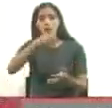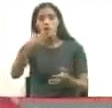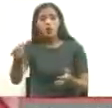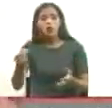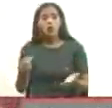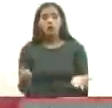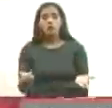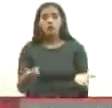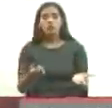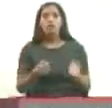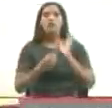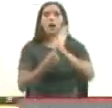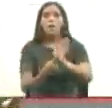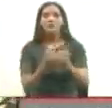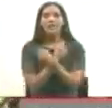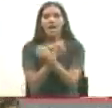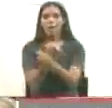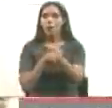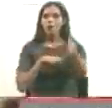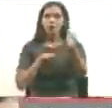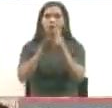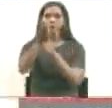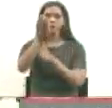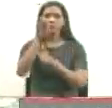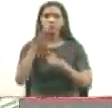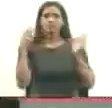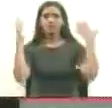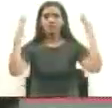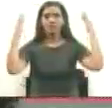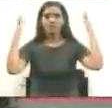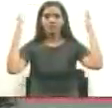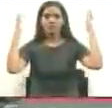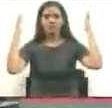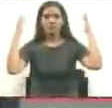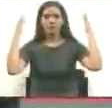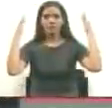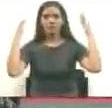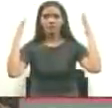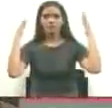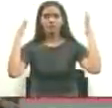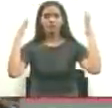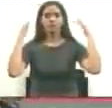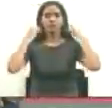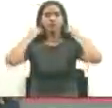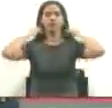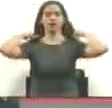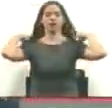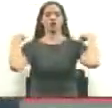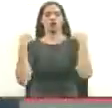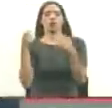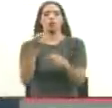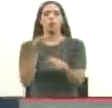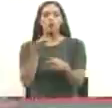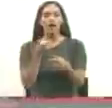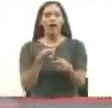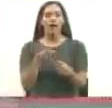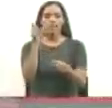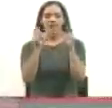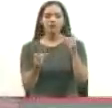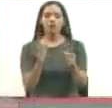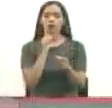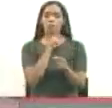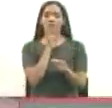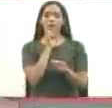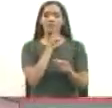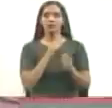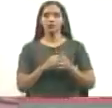¿Qué muestra de amor más infinito que esa? Buscar al ser humano nombre y apellido. Por eso es que chilla